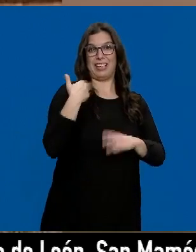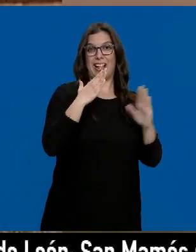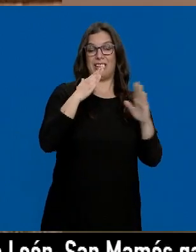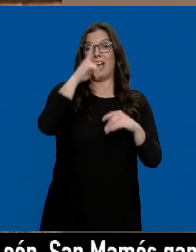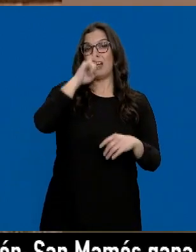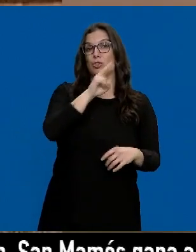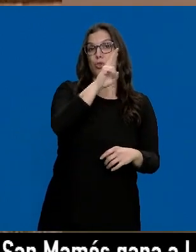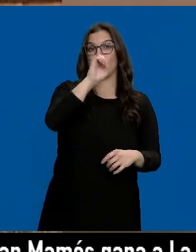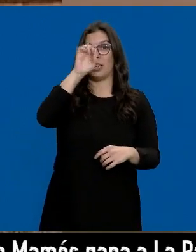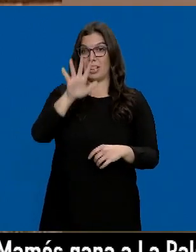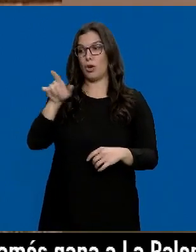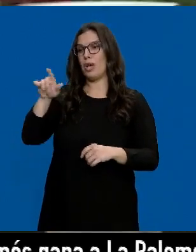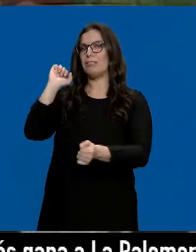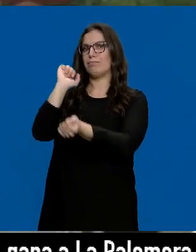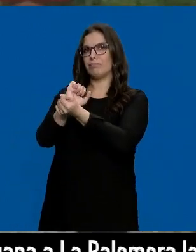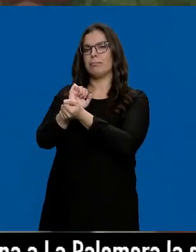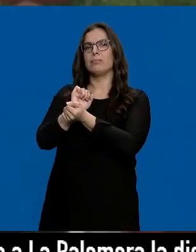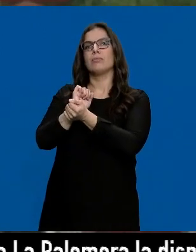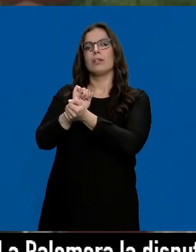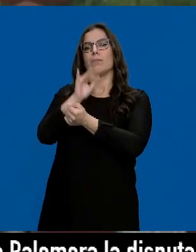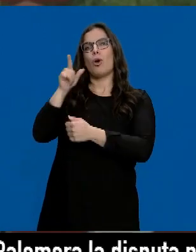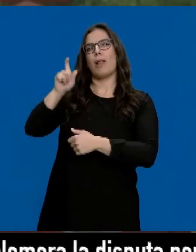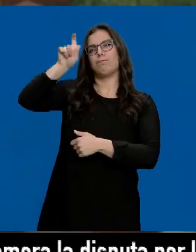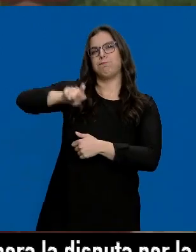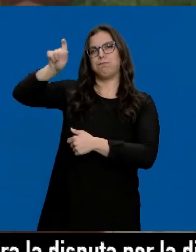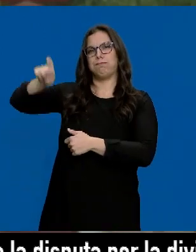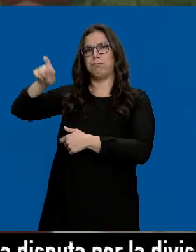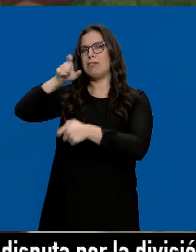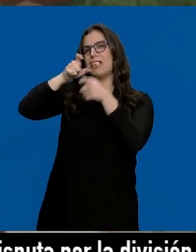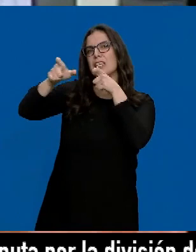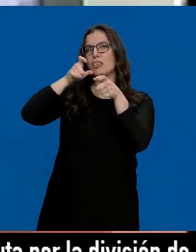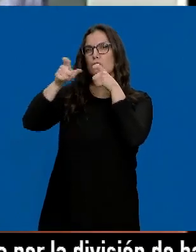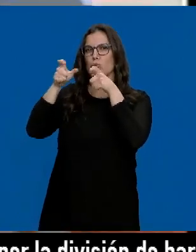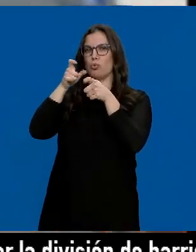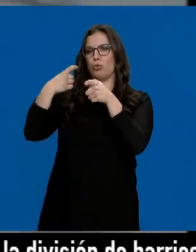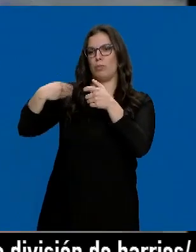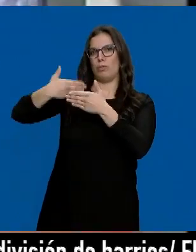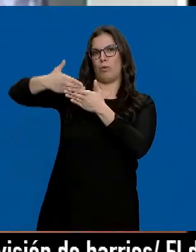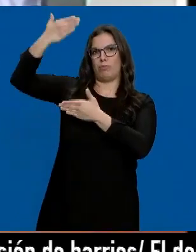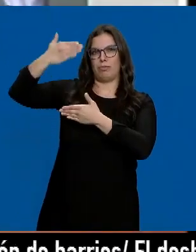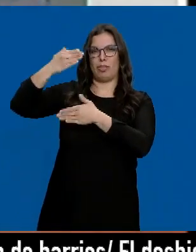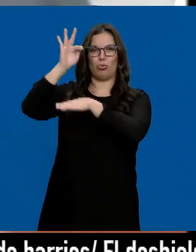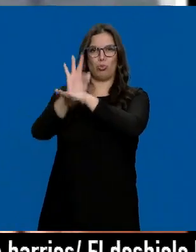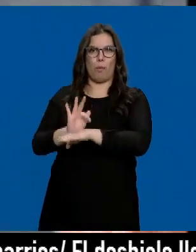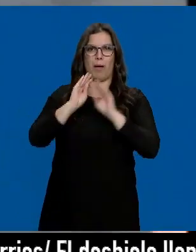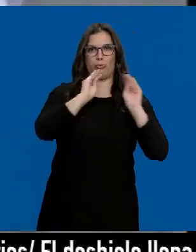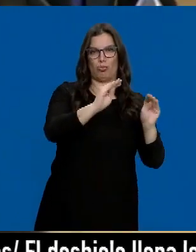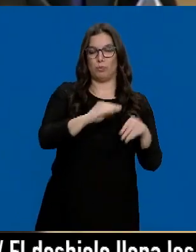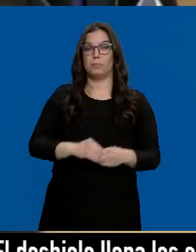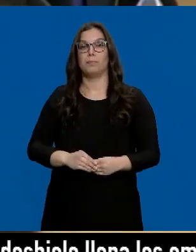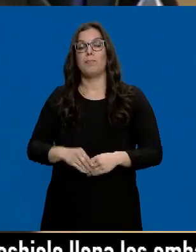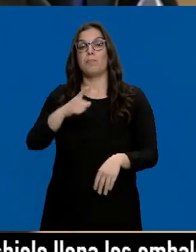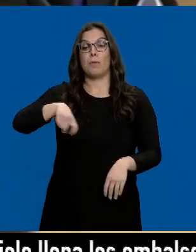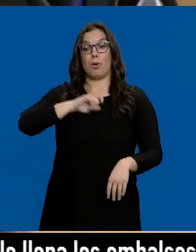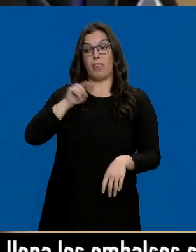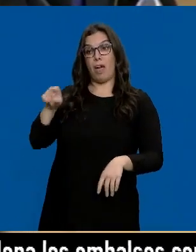en 2005 Ángel fue detenido como autor de unas pintadas con insultos aparecidas en el panteón de la familia Barrio. La policía le